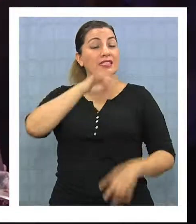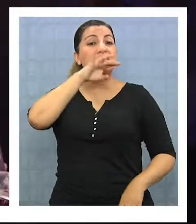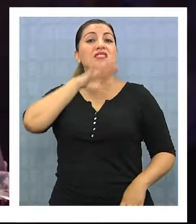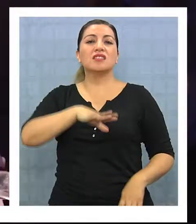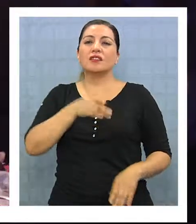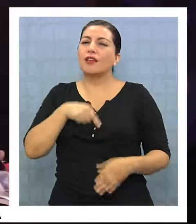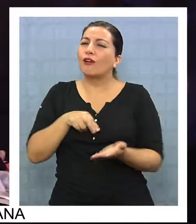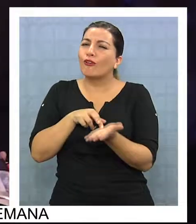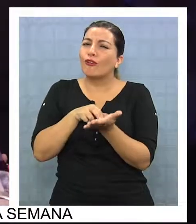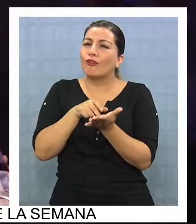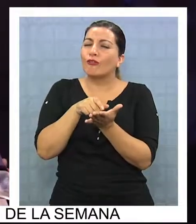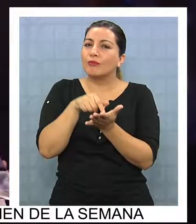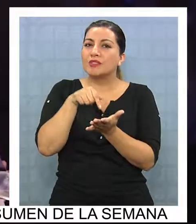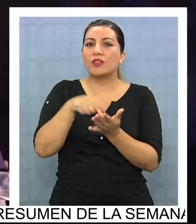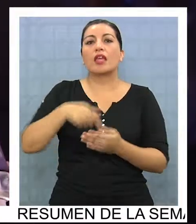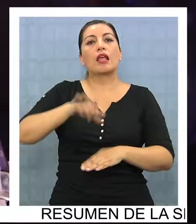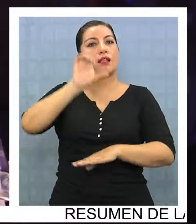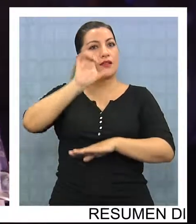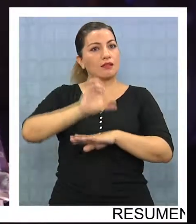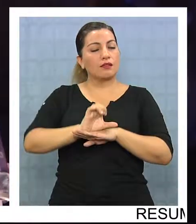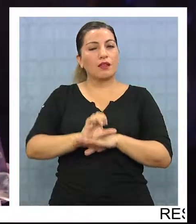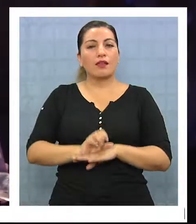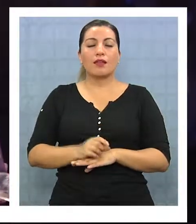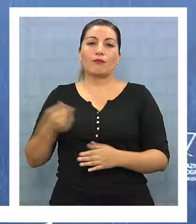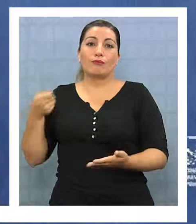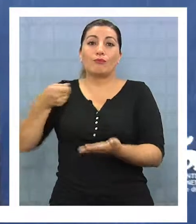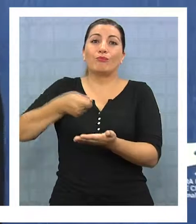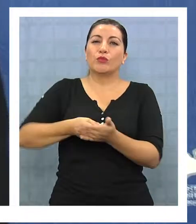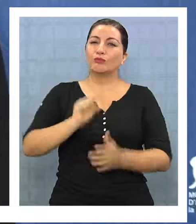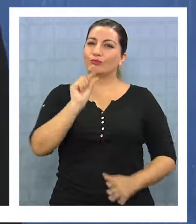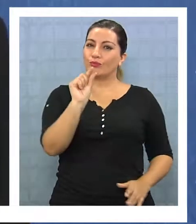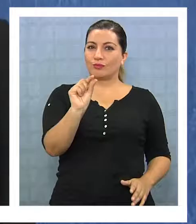pañales y en la que el Estado aún aporta poco.